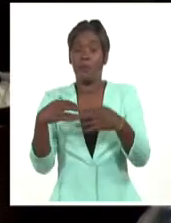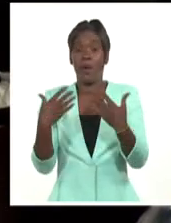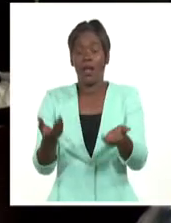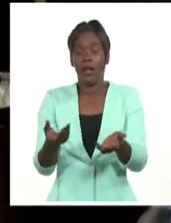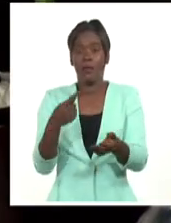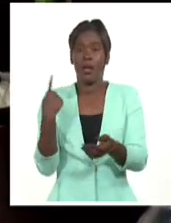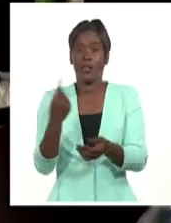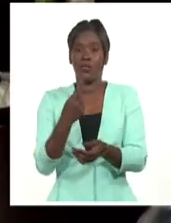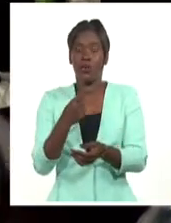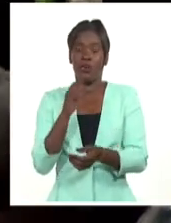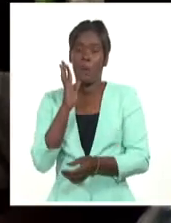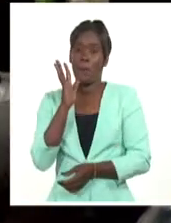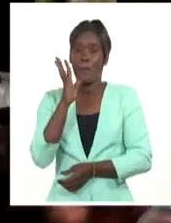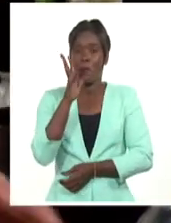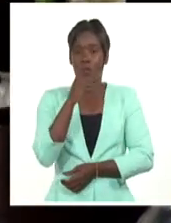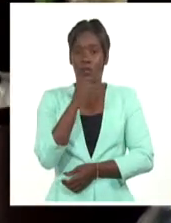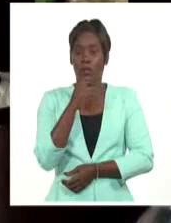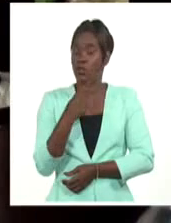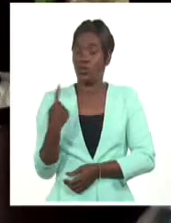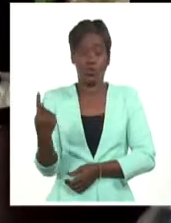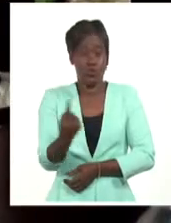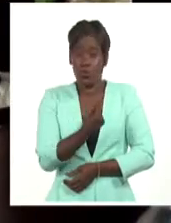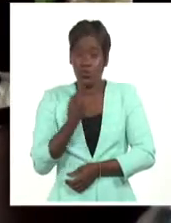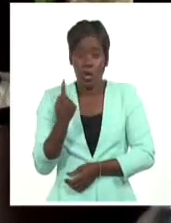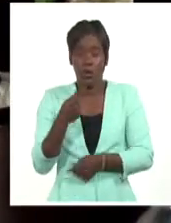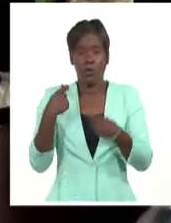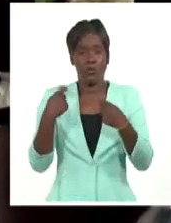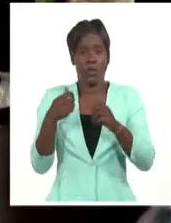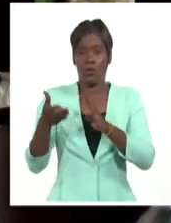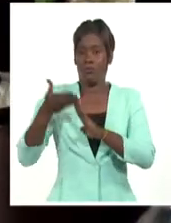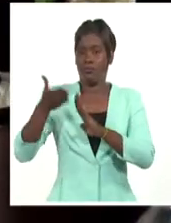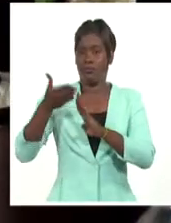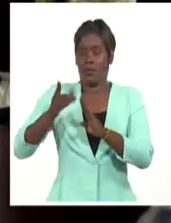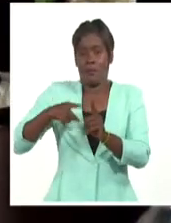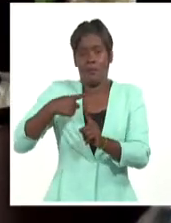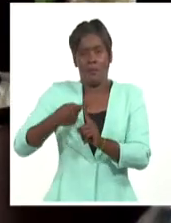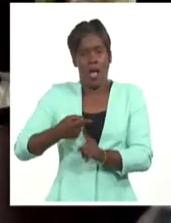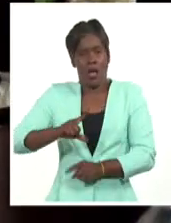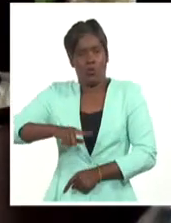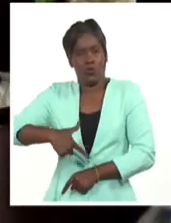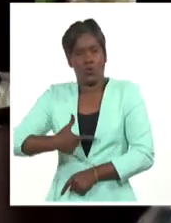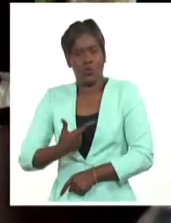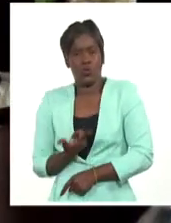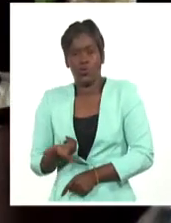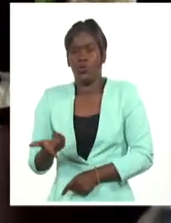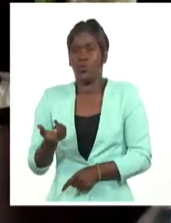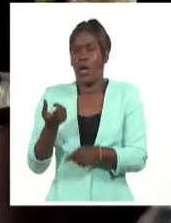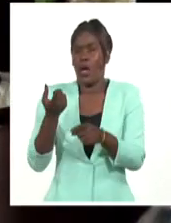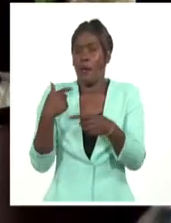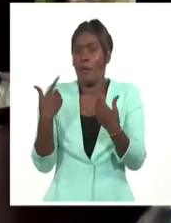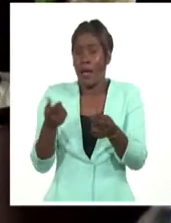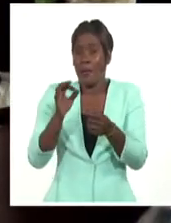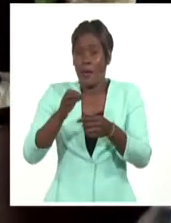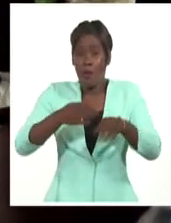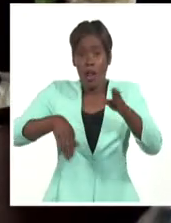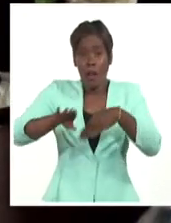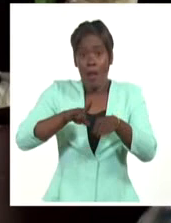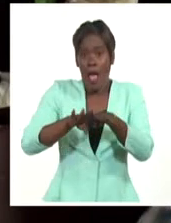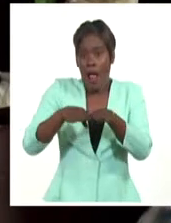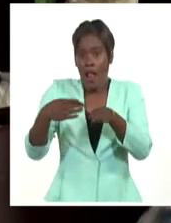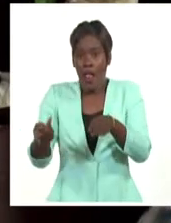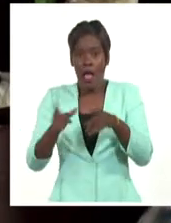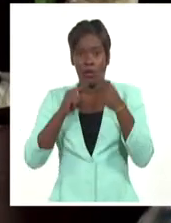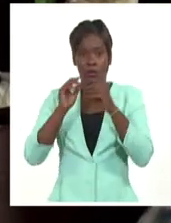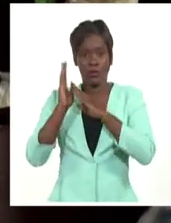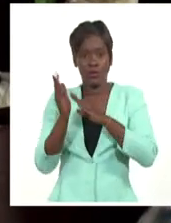a todo lo que es la cultura en todas estas zonas de playa para poder dar un mejor servicio a la